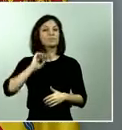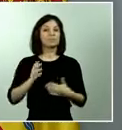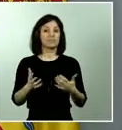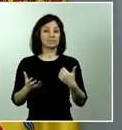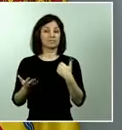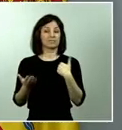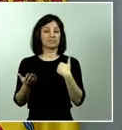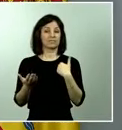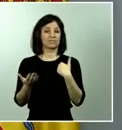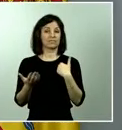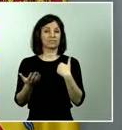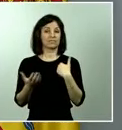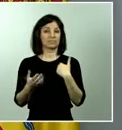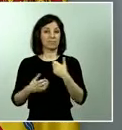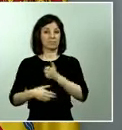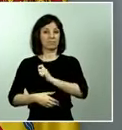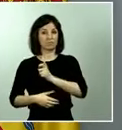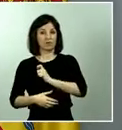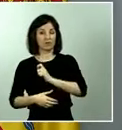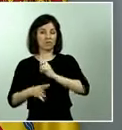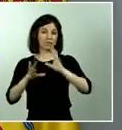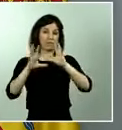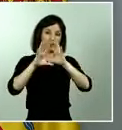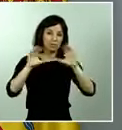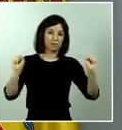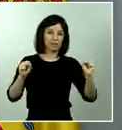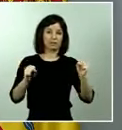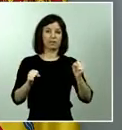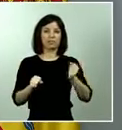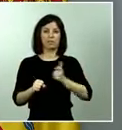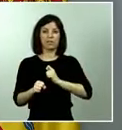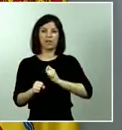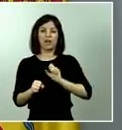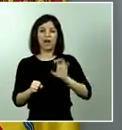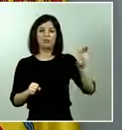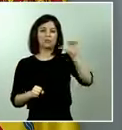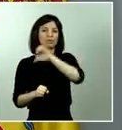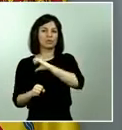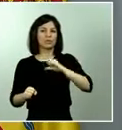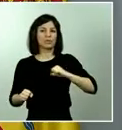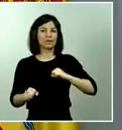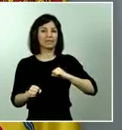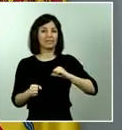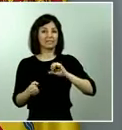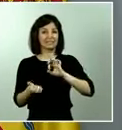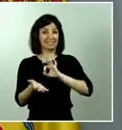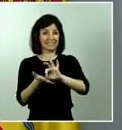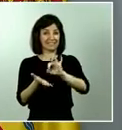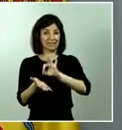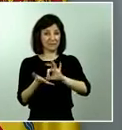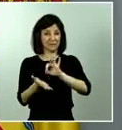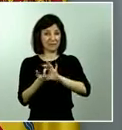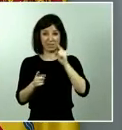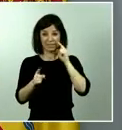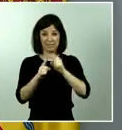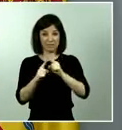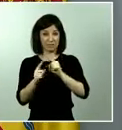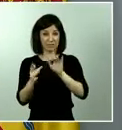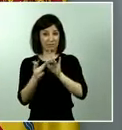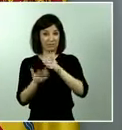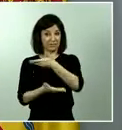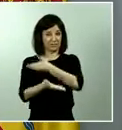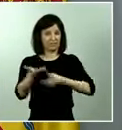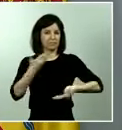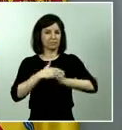nuestra policía, de nuestra Guardia Civil, de nuestras policías autonómicas, con los servicios para mantener esa comunicación. Existe lo que se